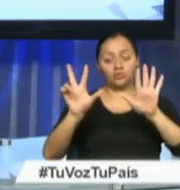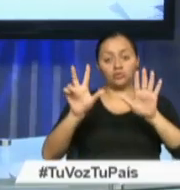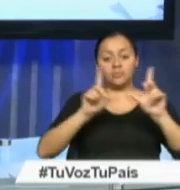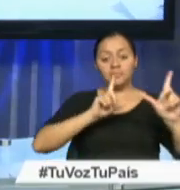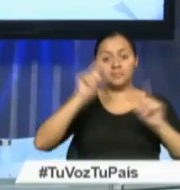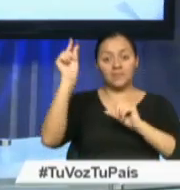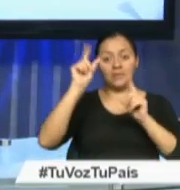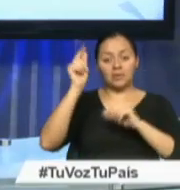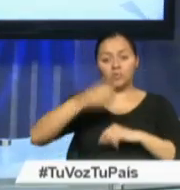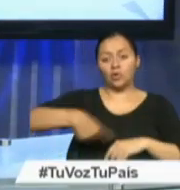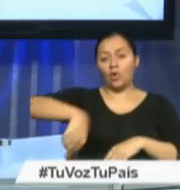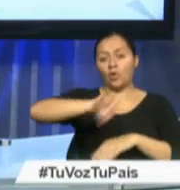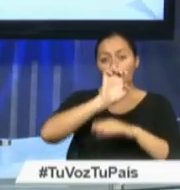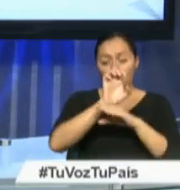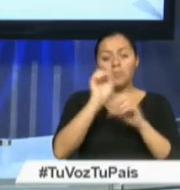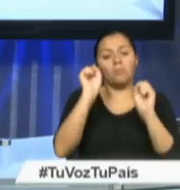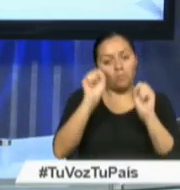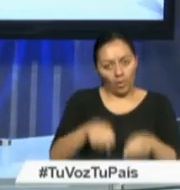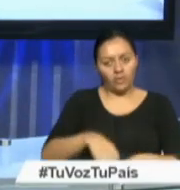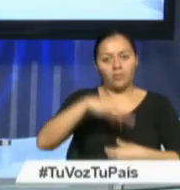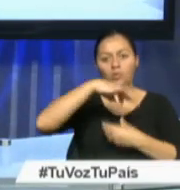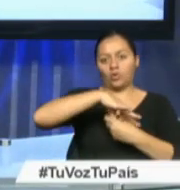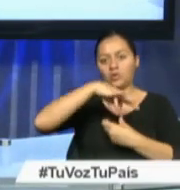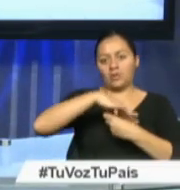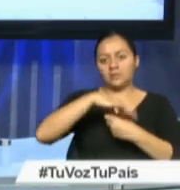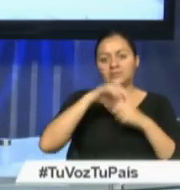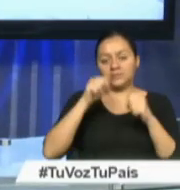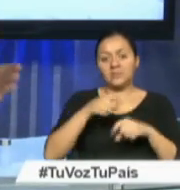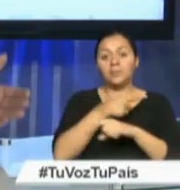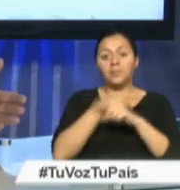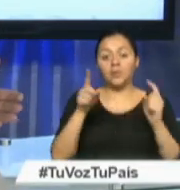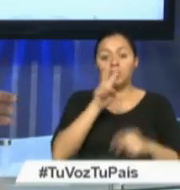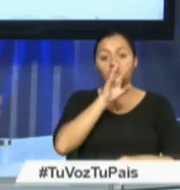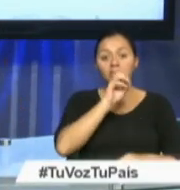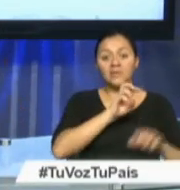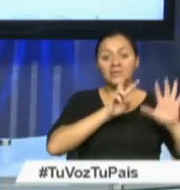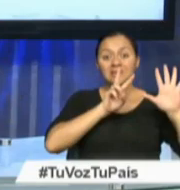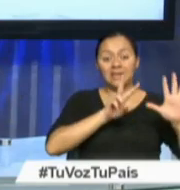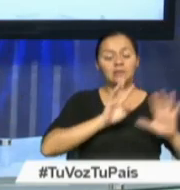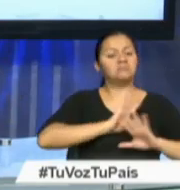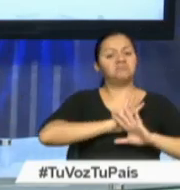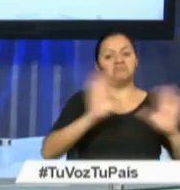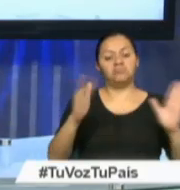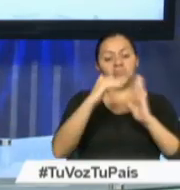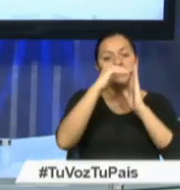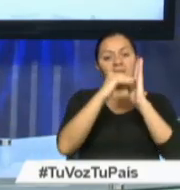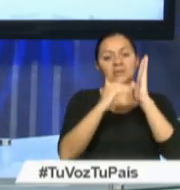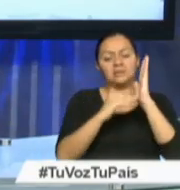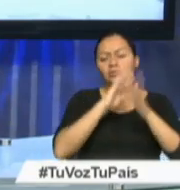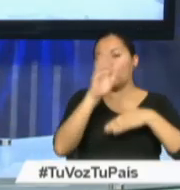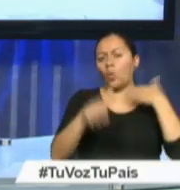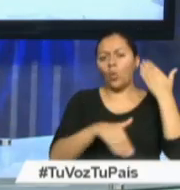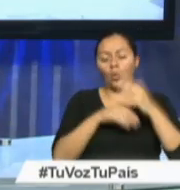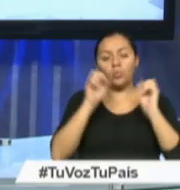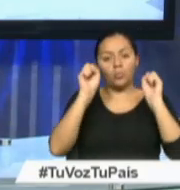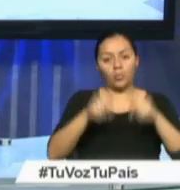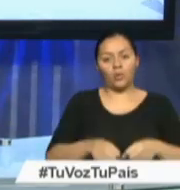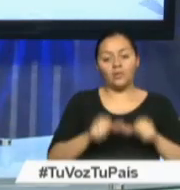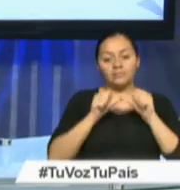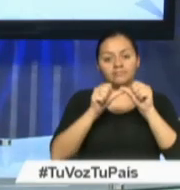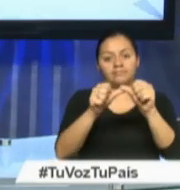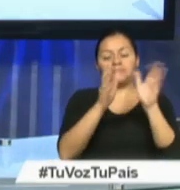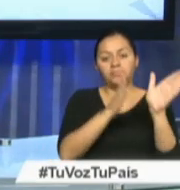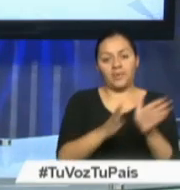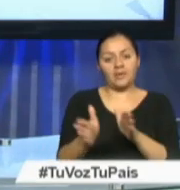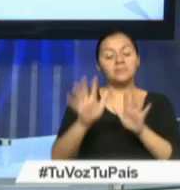derecho al voto, pero no pudieron ejercerlo hasta el 2007, cuando se crearon los padrones y la logística para efectivizarlo.